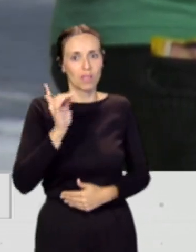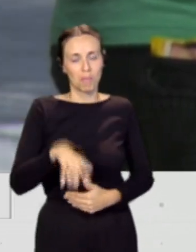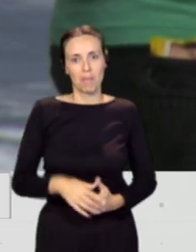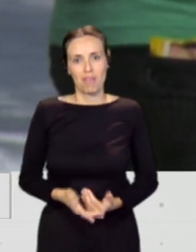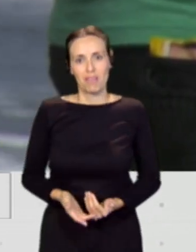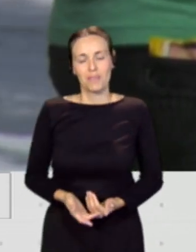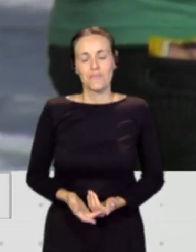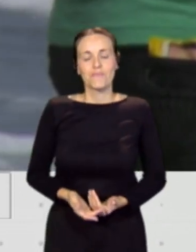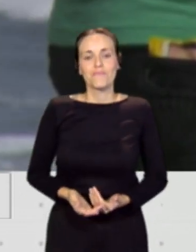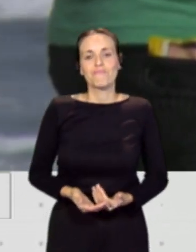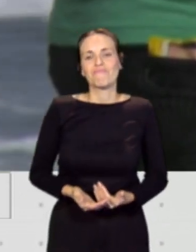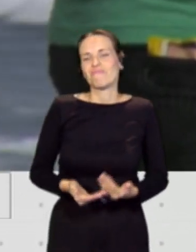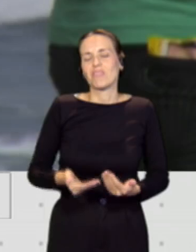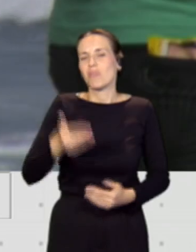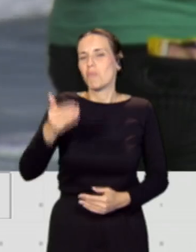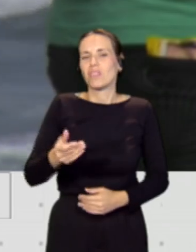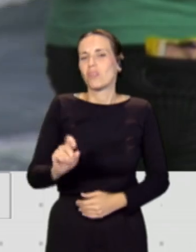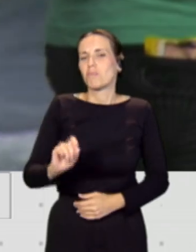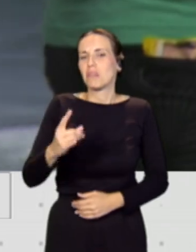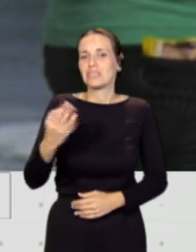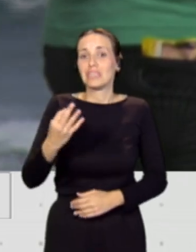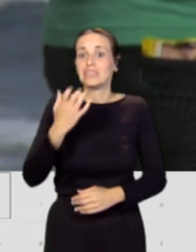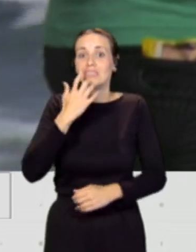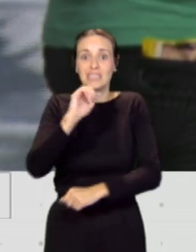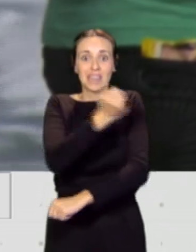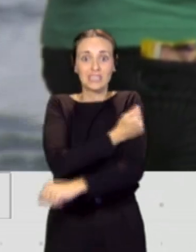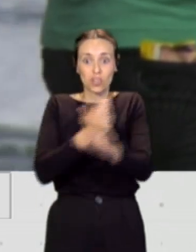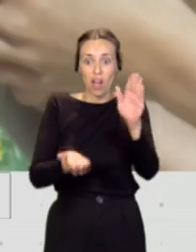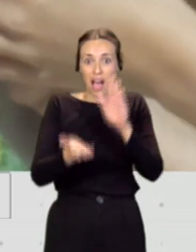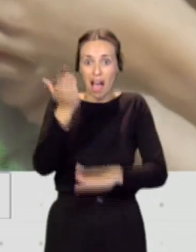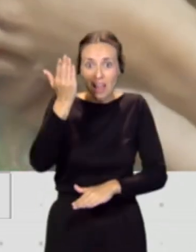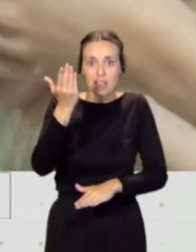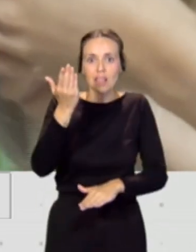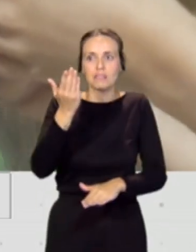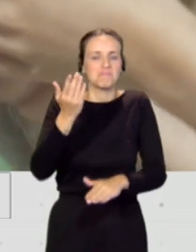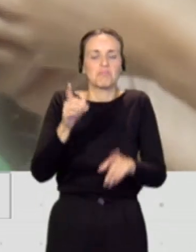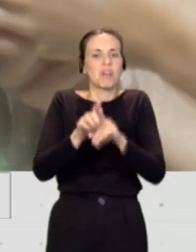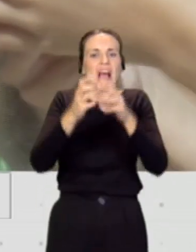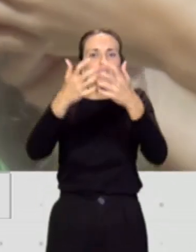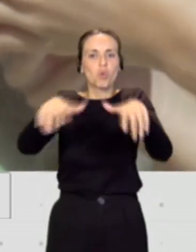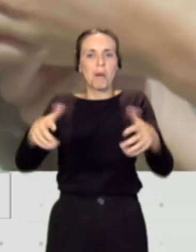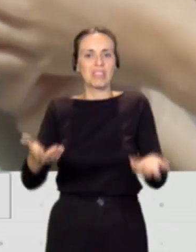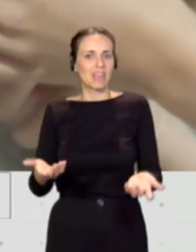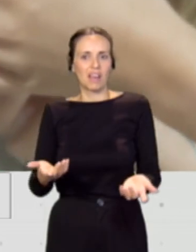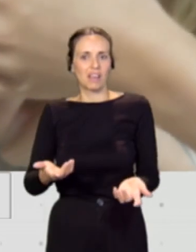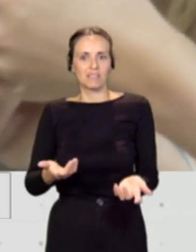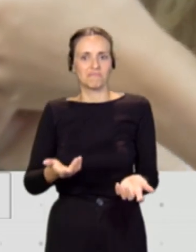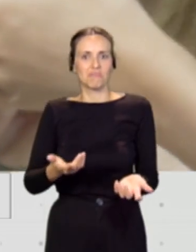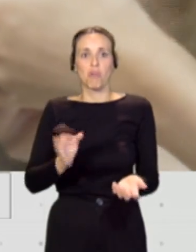creo que lo más importante es que cuando se dan de alta estas plataformas, muchas veces las hacen de manera automática, poco